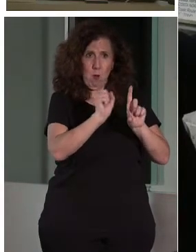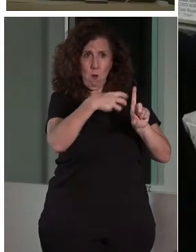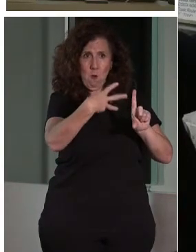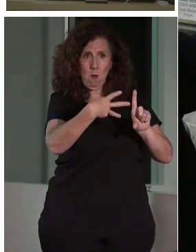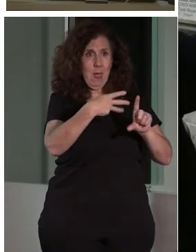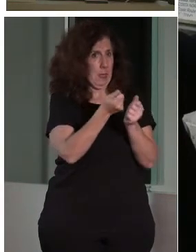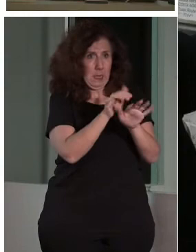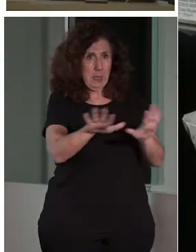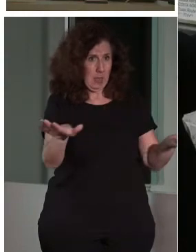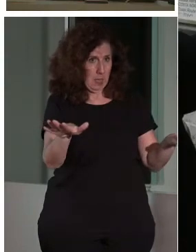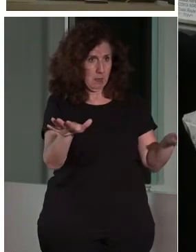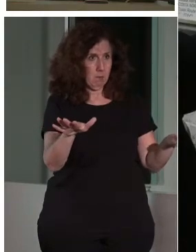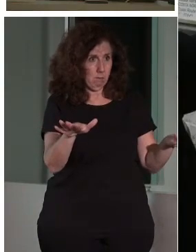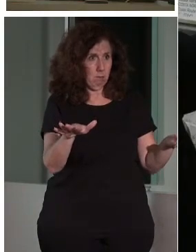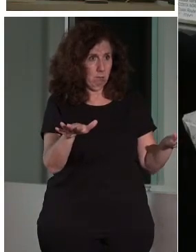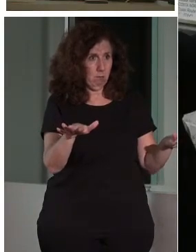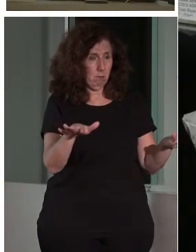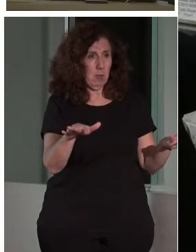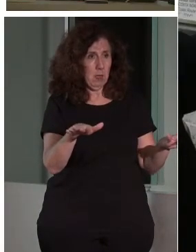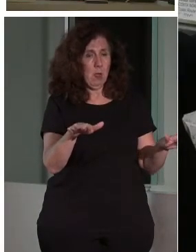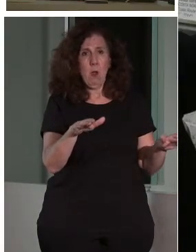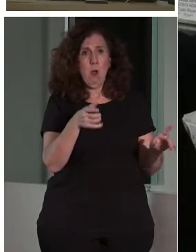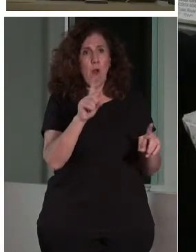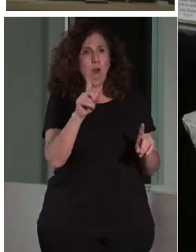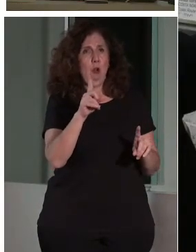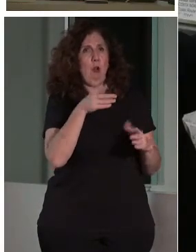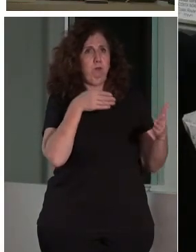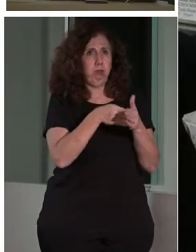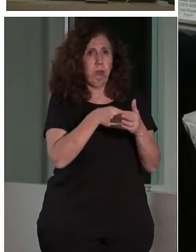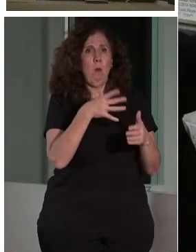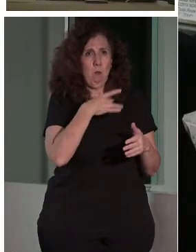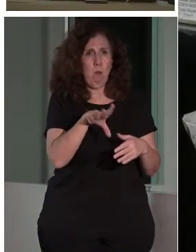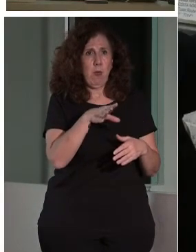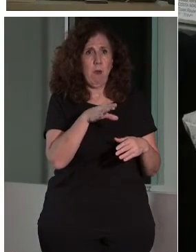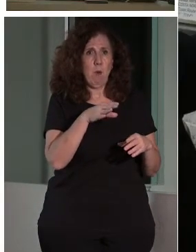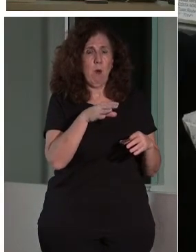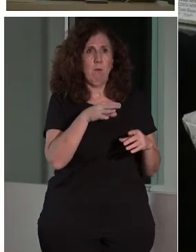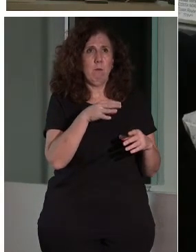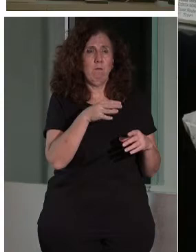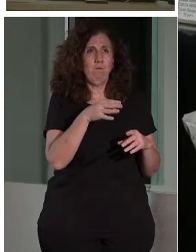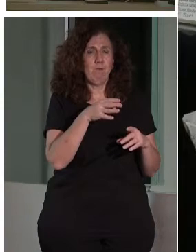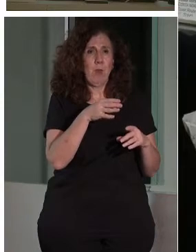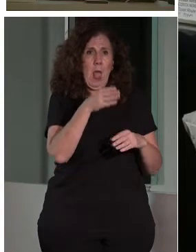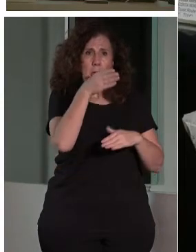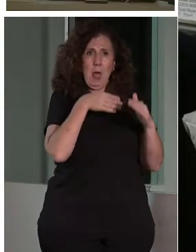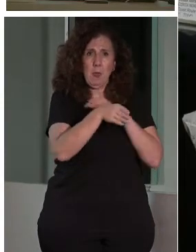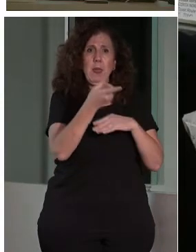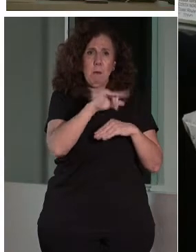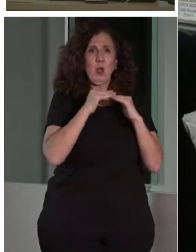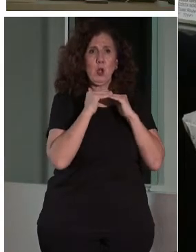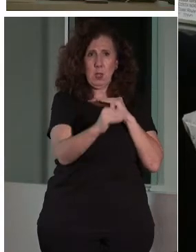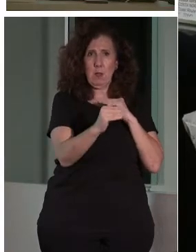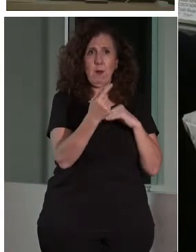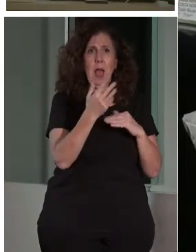es gratis meter la información. Nos cautiva, no nos supone…, por lo tanto, es más sostenible. Y ahora mismo tenemos unos